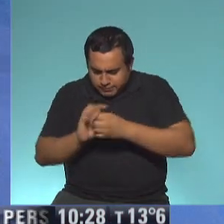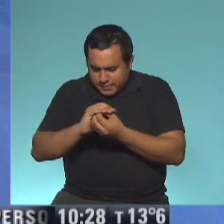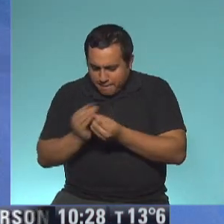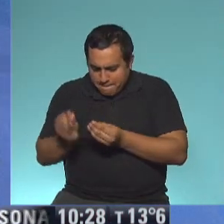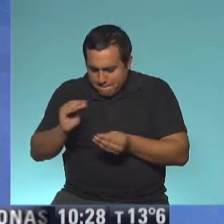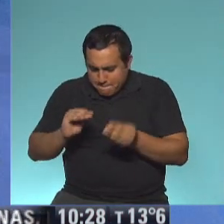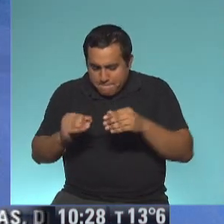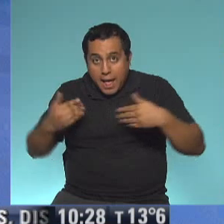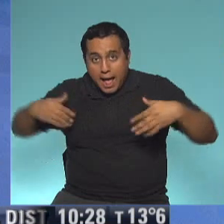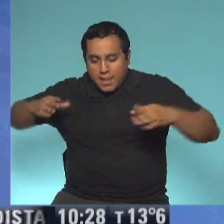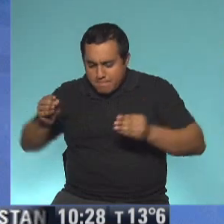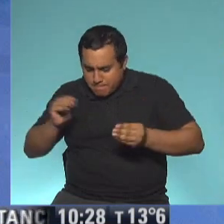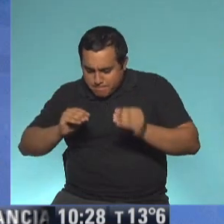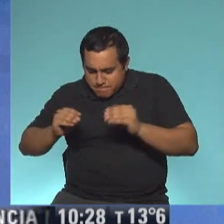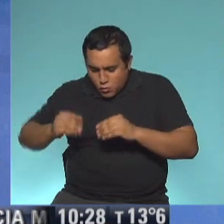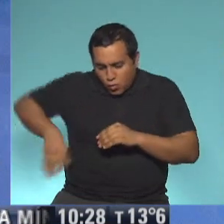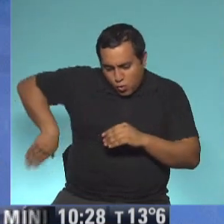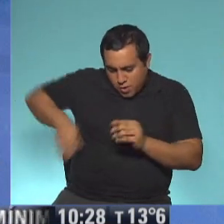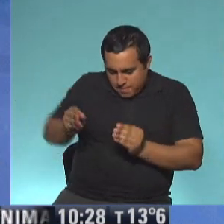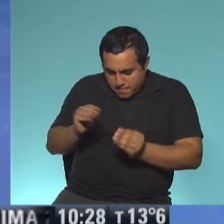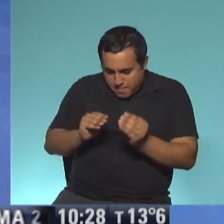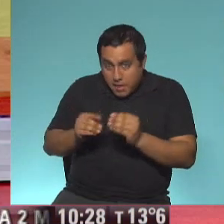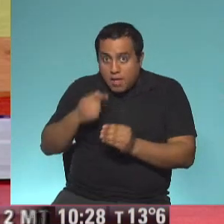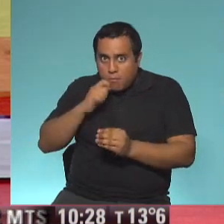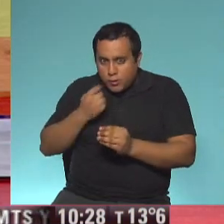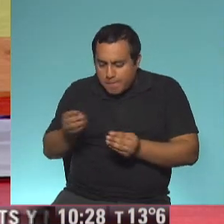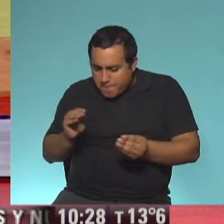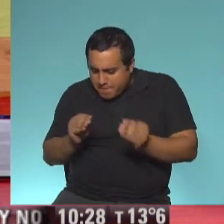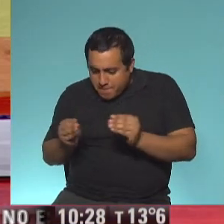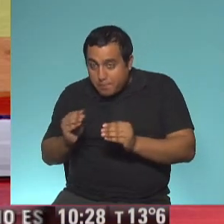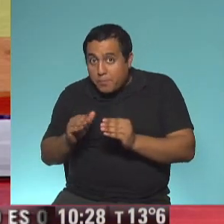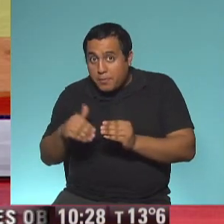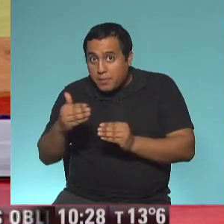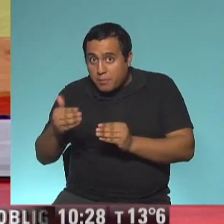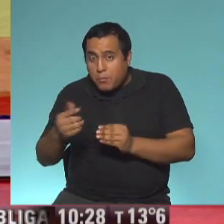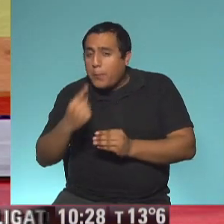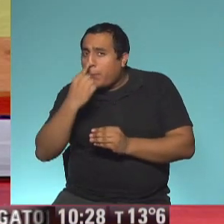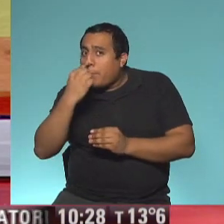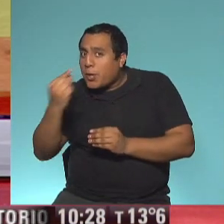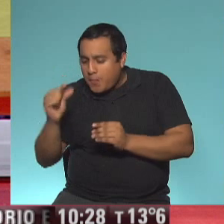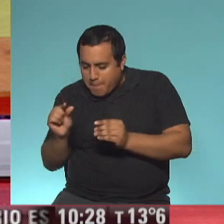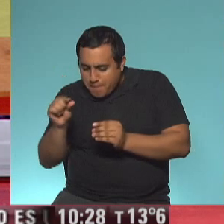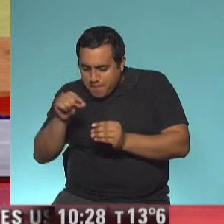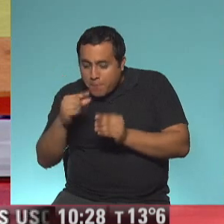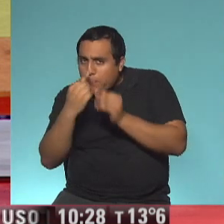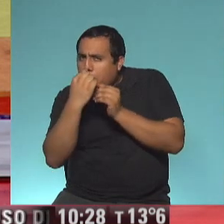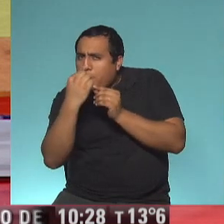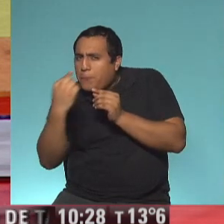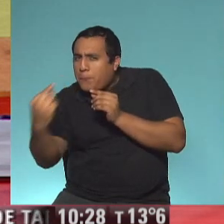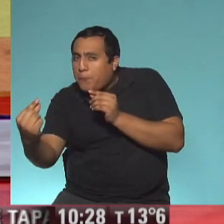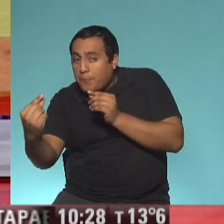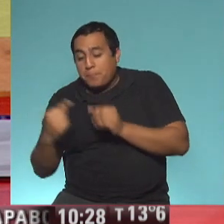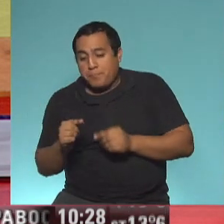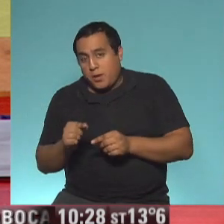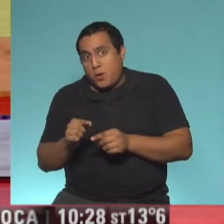y una cola preciosa. Luego le pegó un pico muy fino y largo para que la